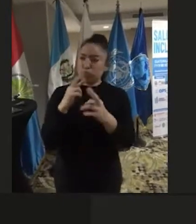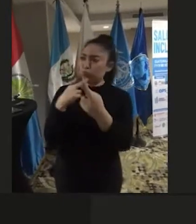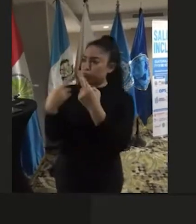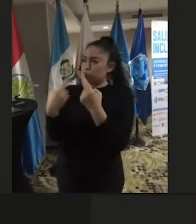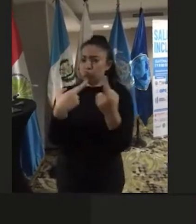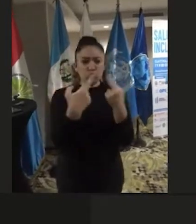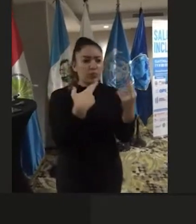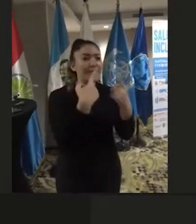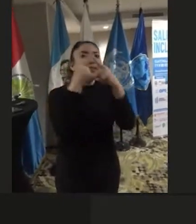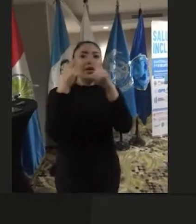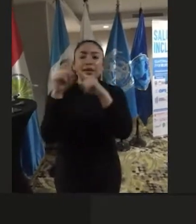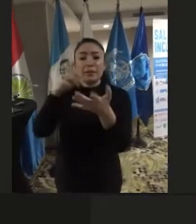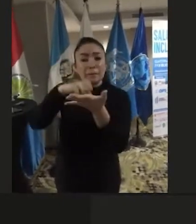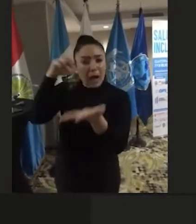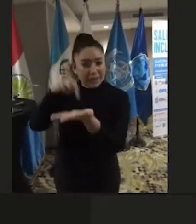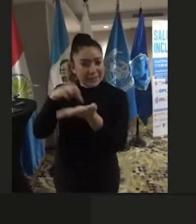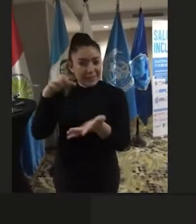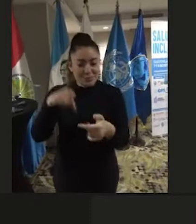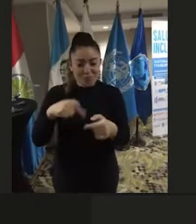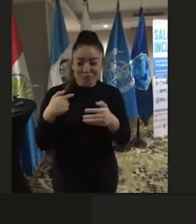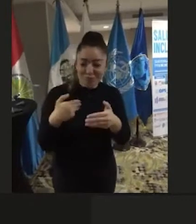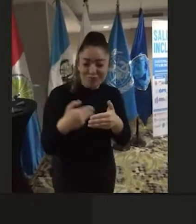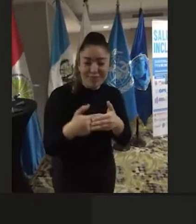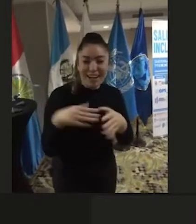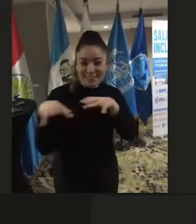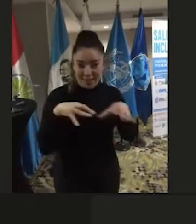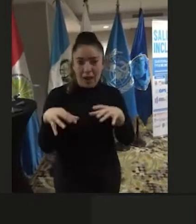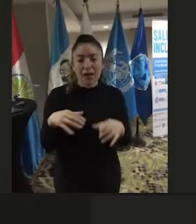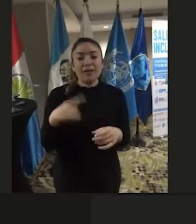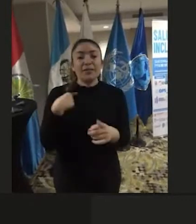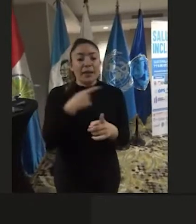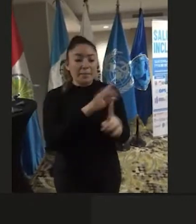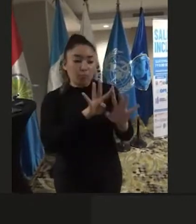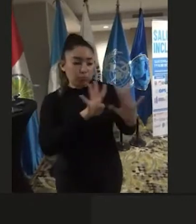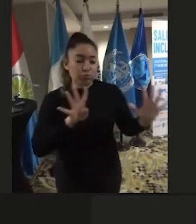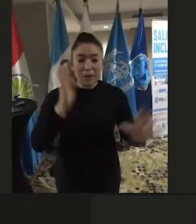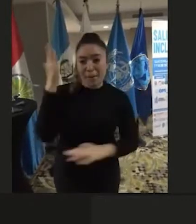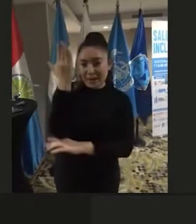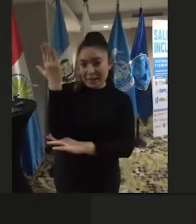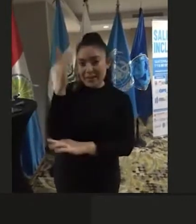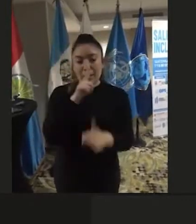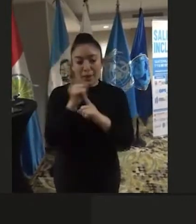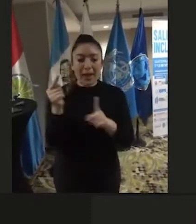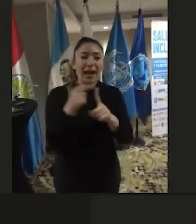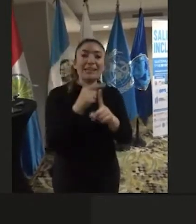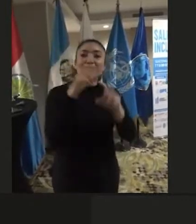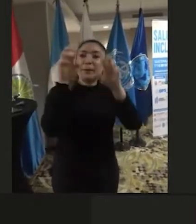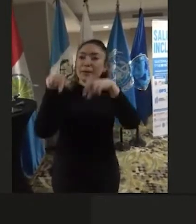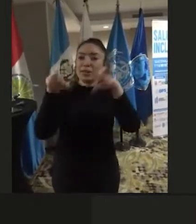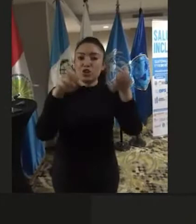varios países durante este evento, desde los panelistas hasta personas que se